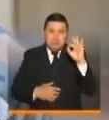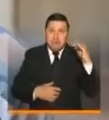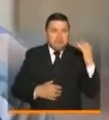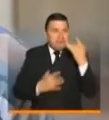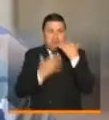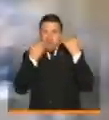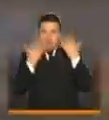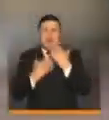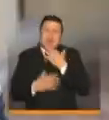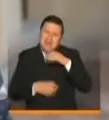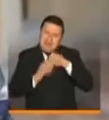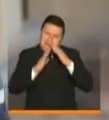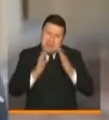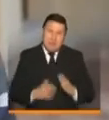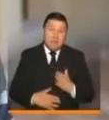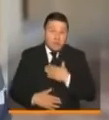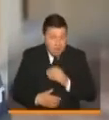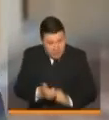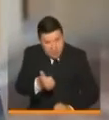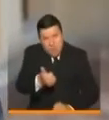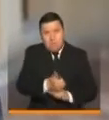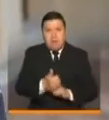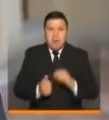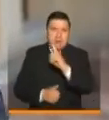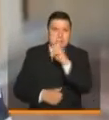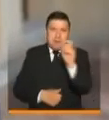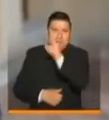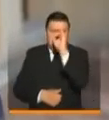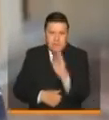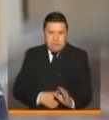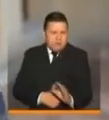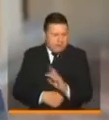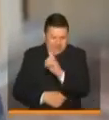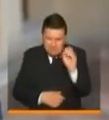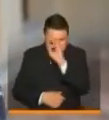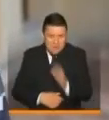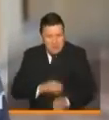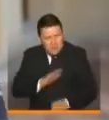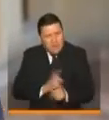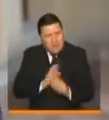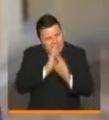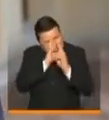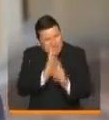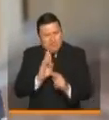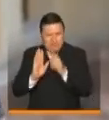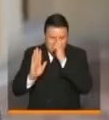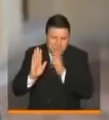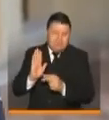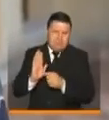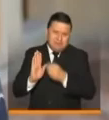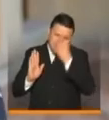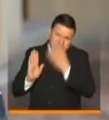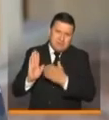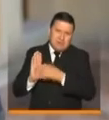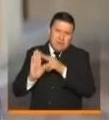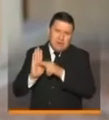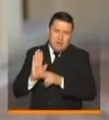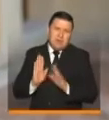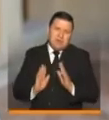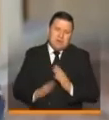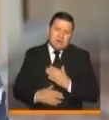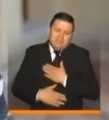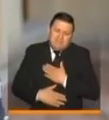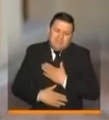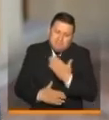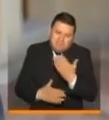Vamos a quedarnos en casa, mi gente. Y pongo mi apoyo 100% en que sigamos respetando y acatando las normas. Con